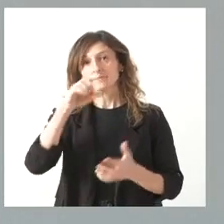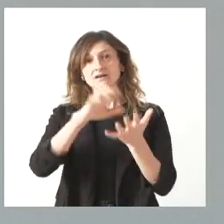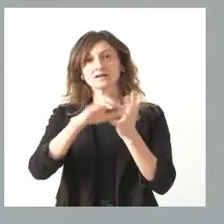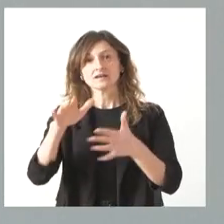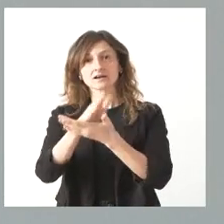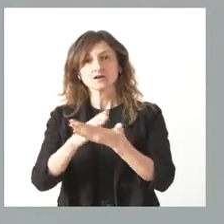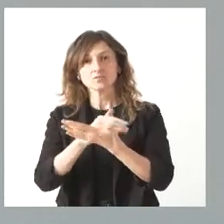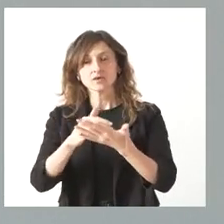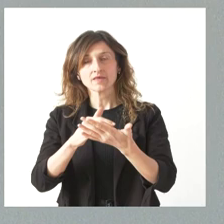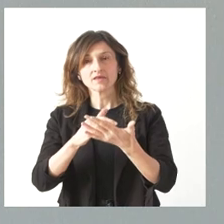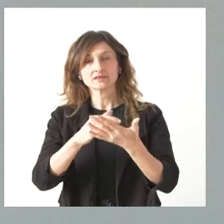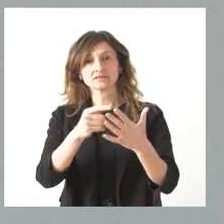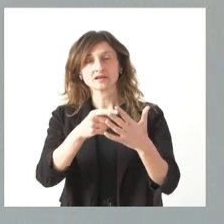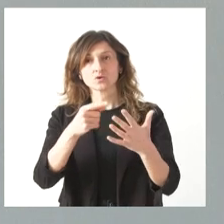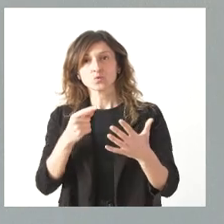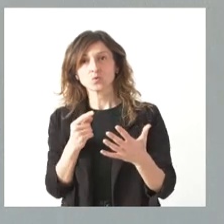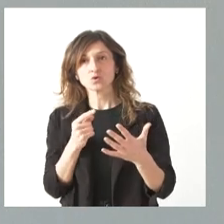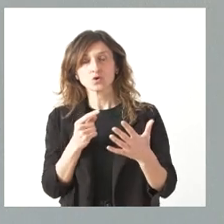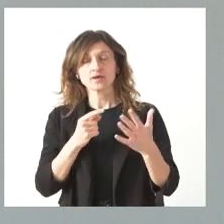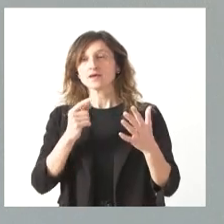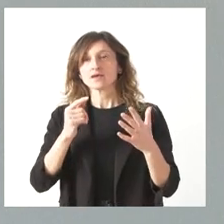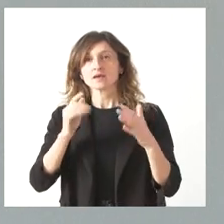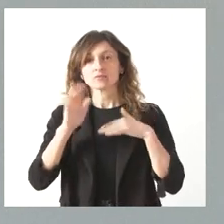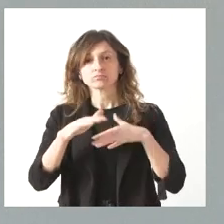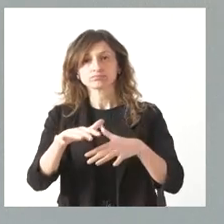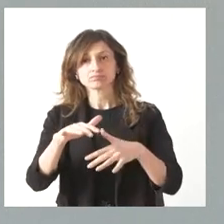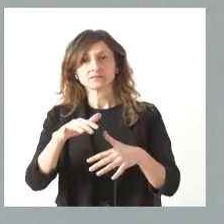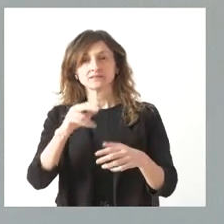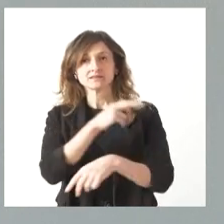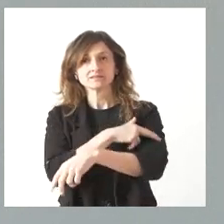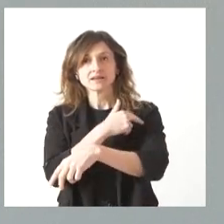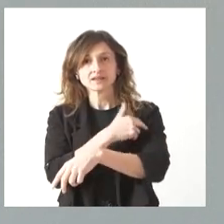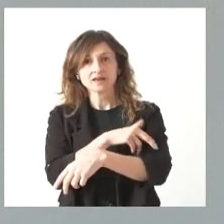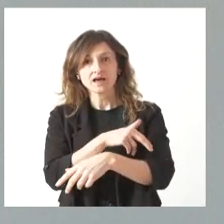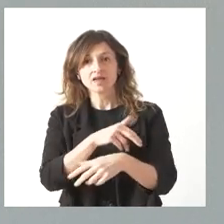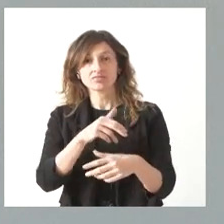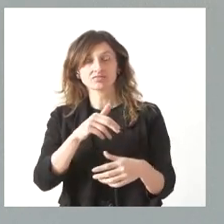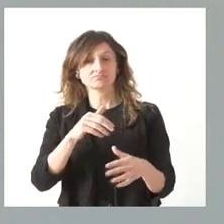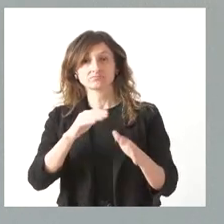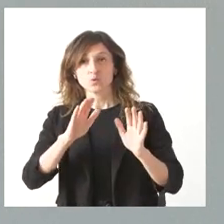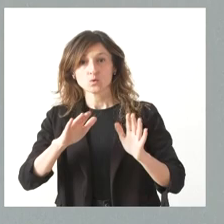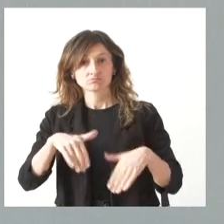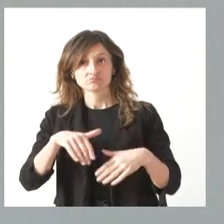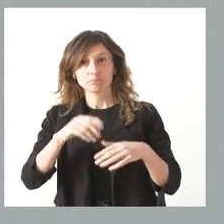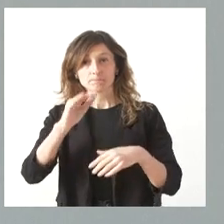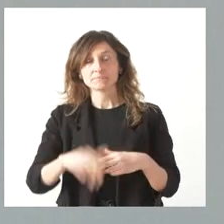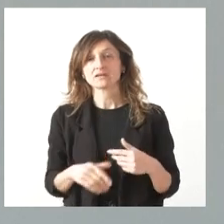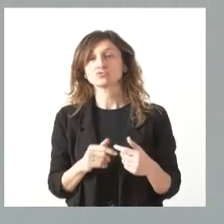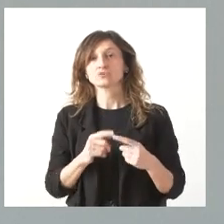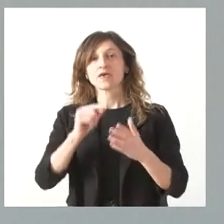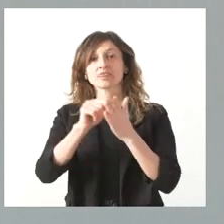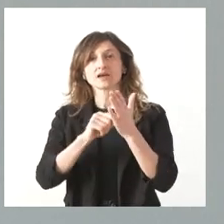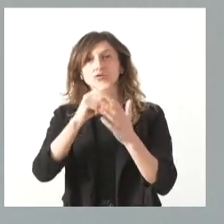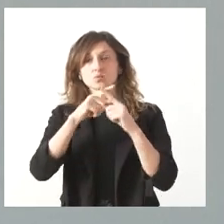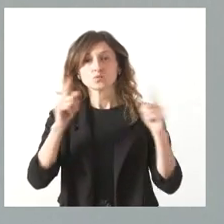de las comunidades autónomas con menor nivel de concertación con la sanidad privada de toda España. El último dato definitivo anual que tenemos apenas